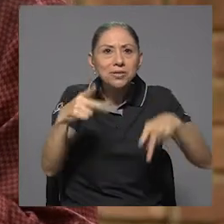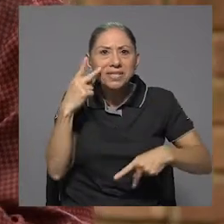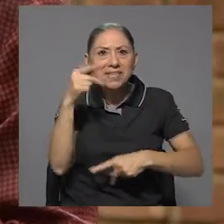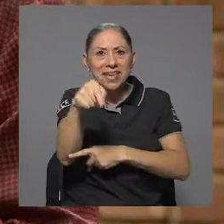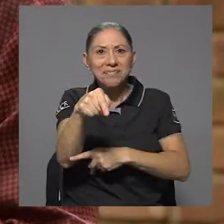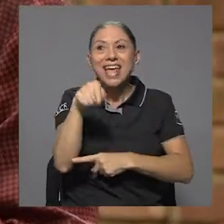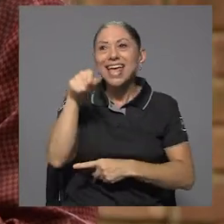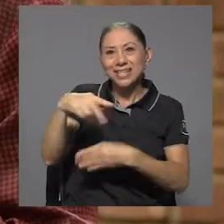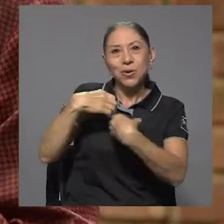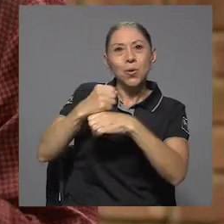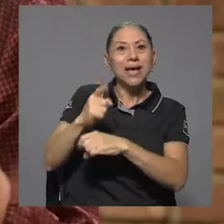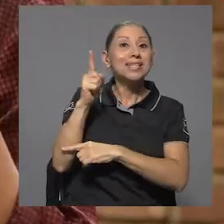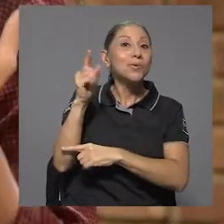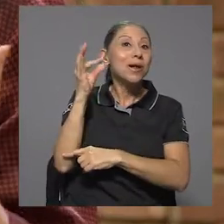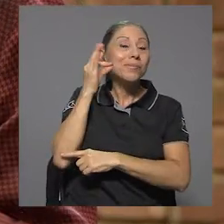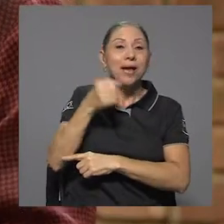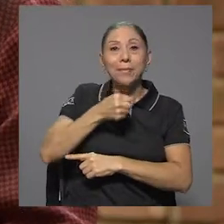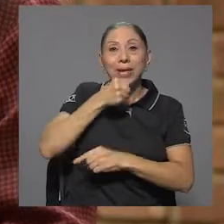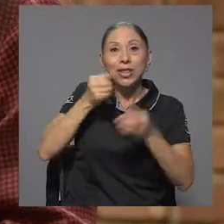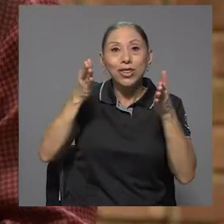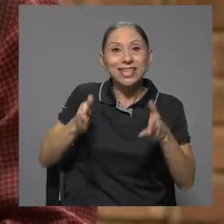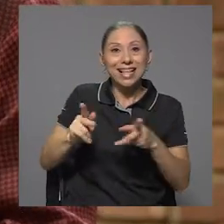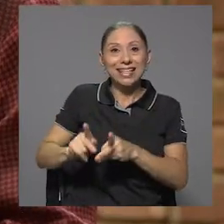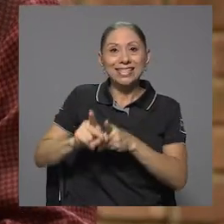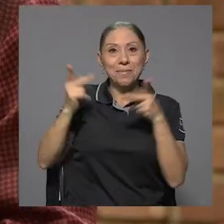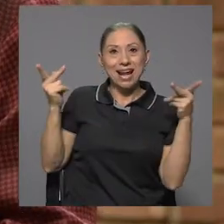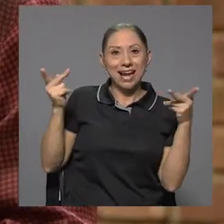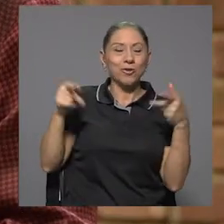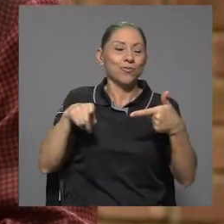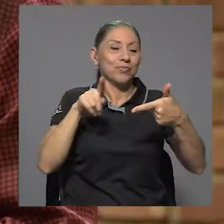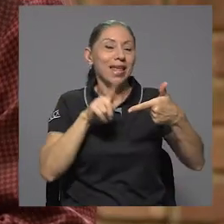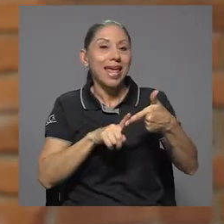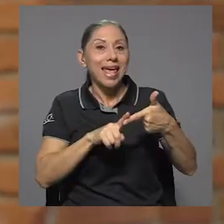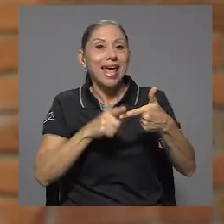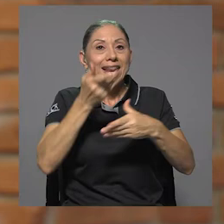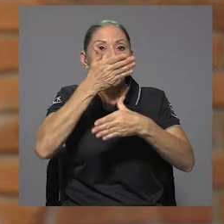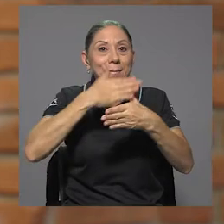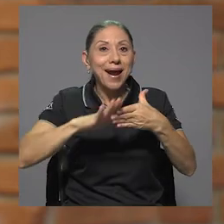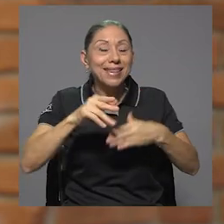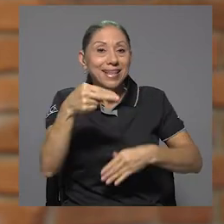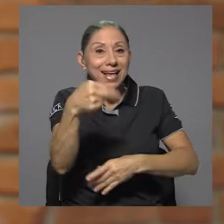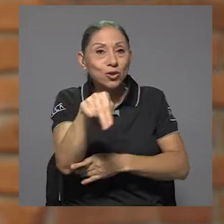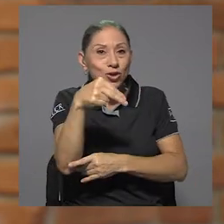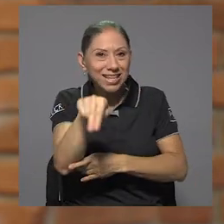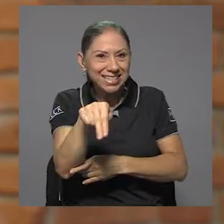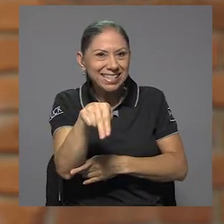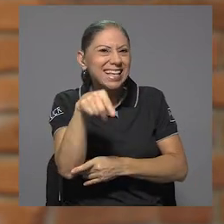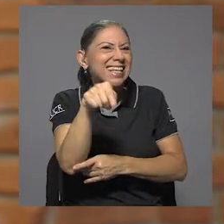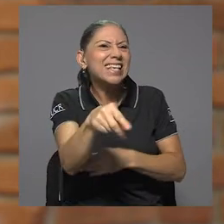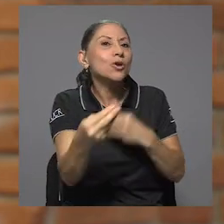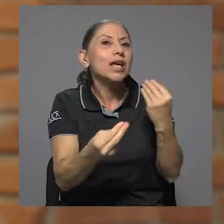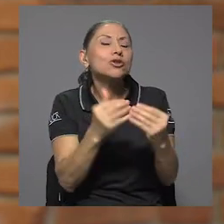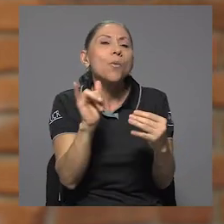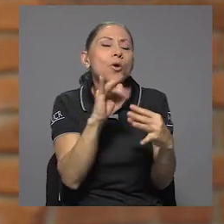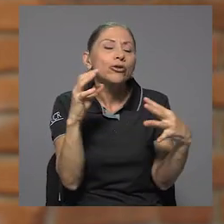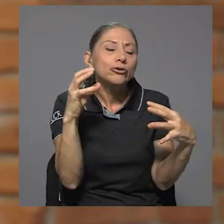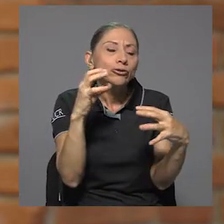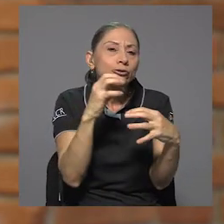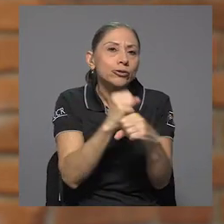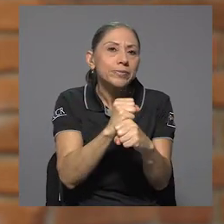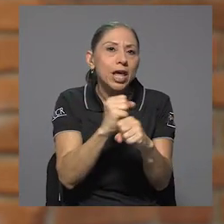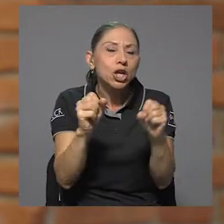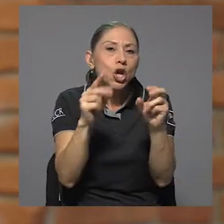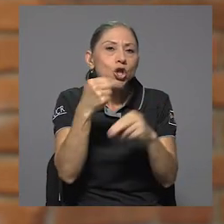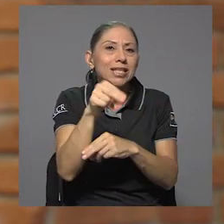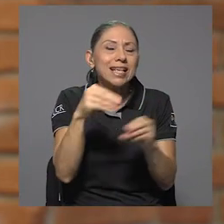hace una periodista del Semanario. En la parte de las noticias, que es básicamente un repaso breve de las noticias más